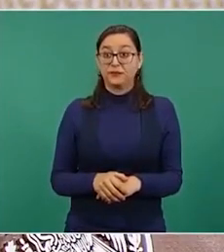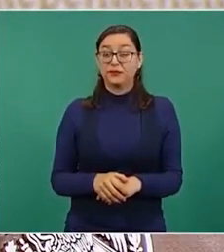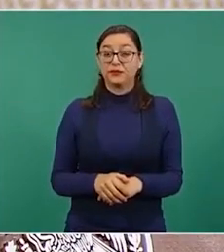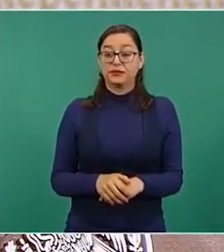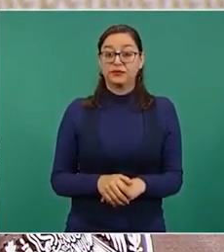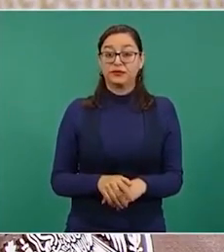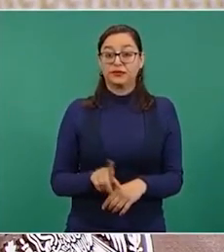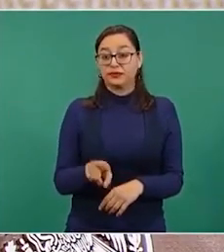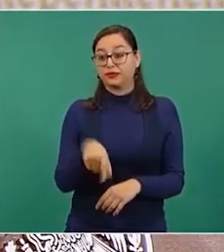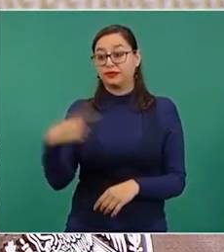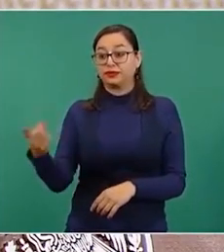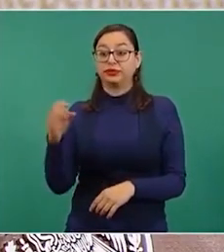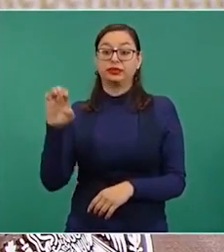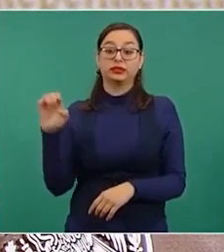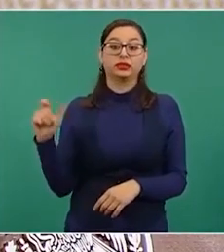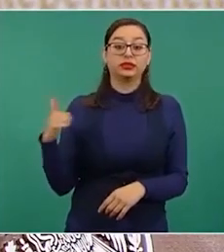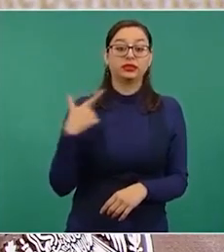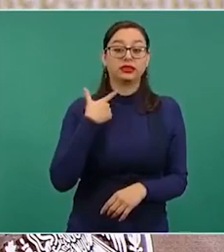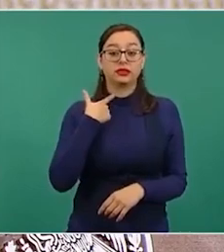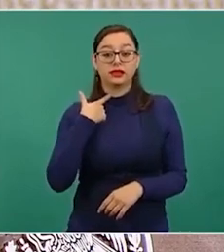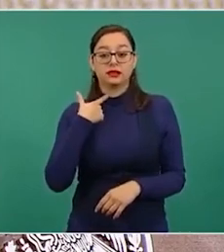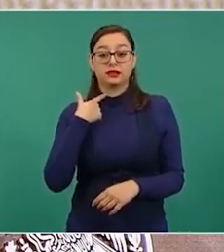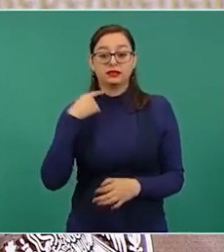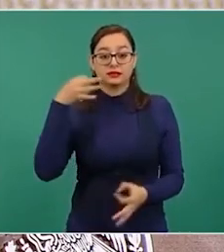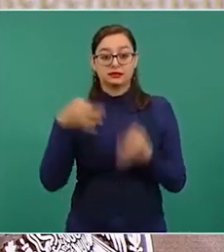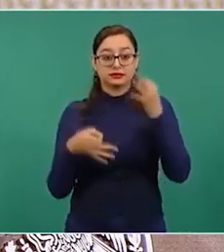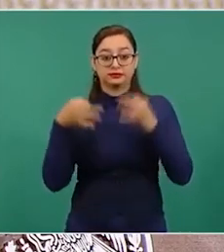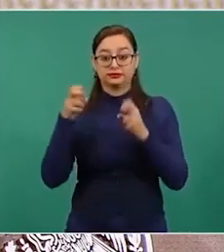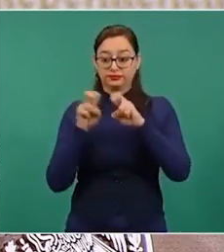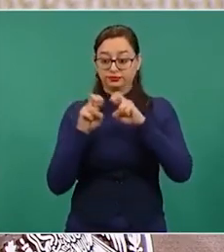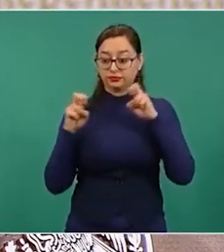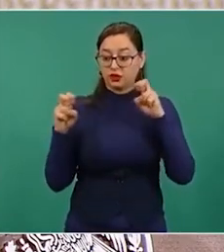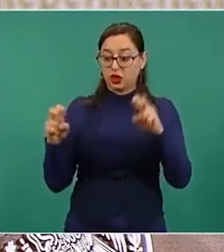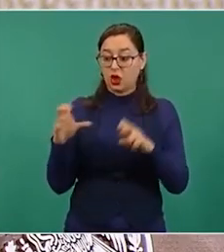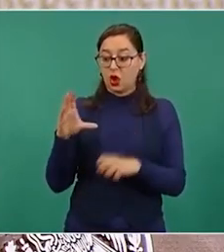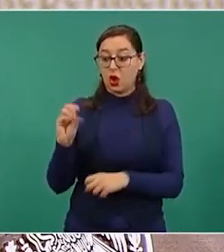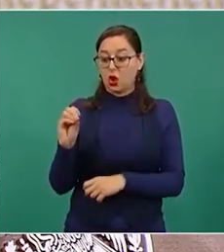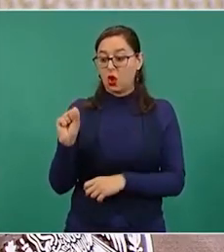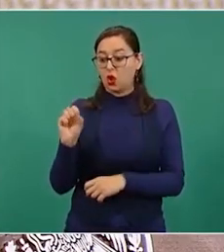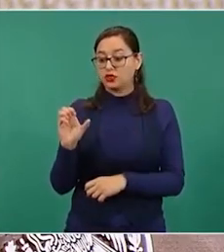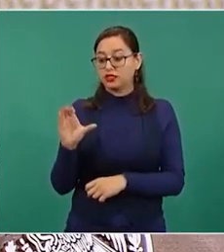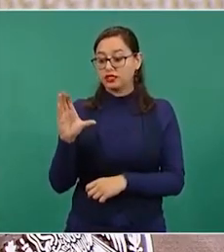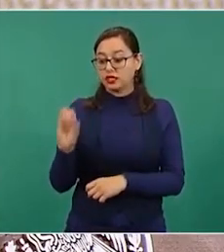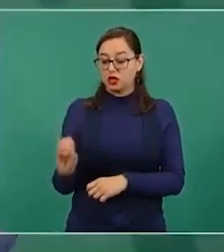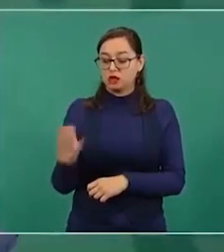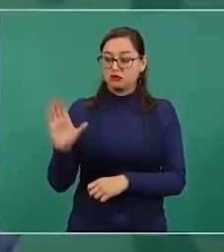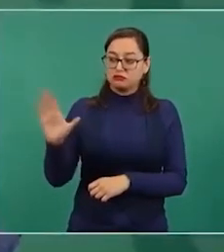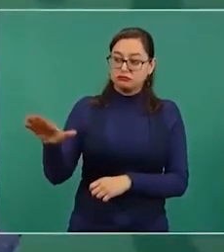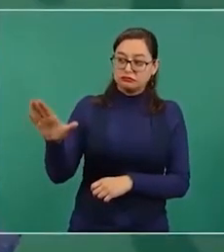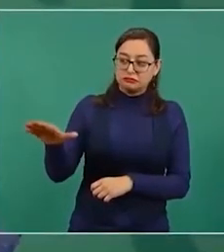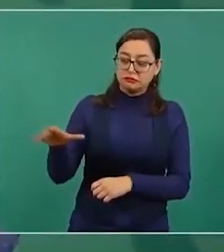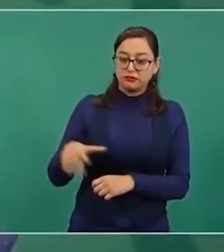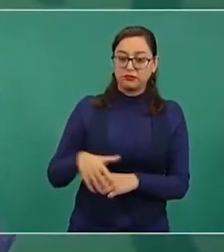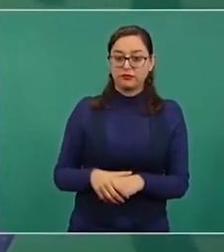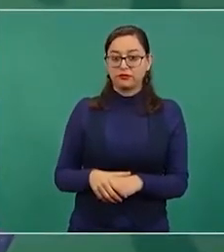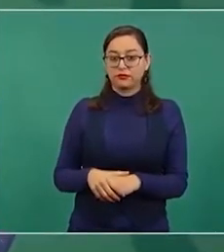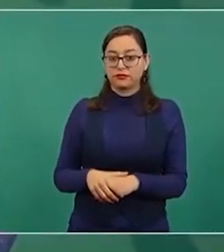el ex ministro Cosío se les